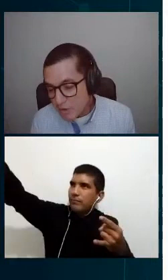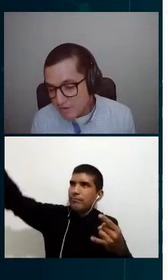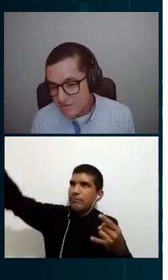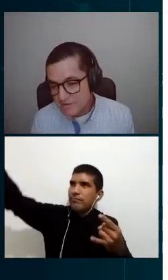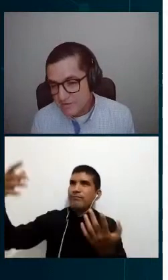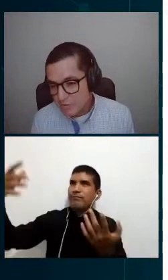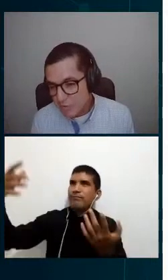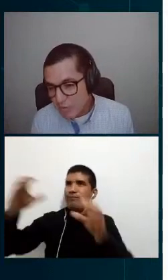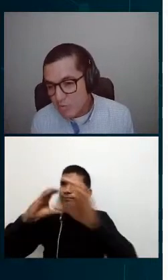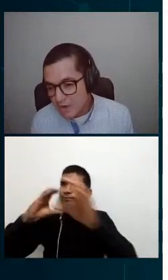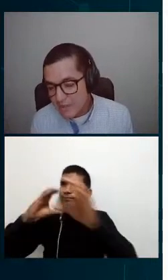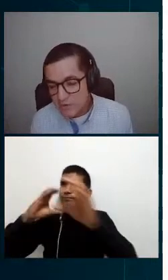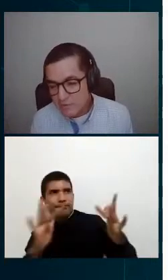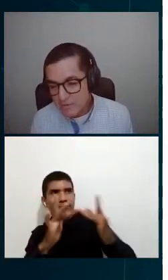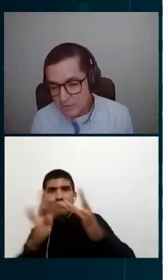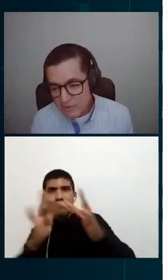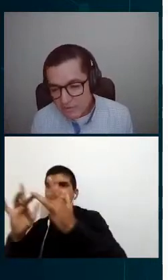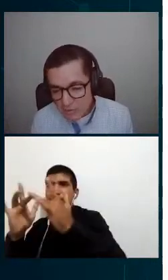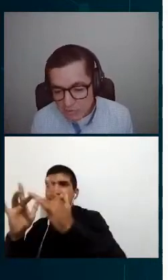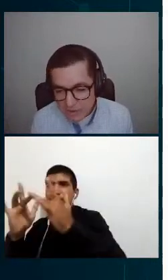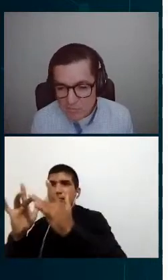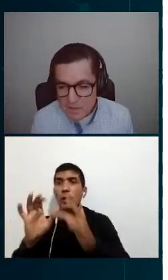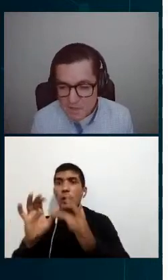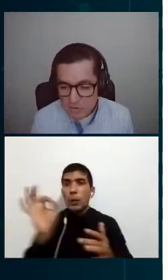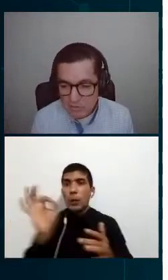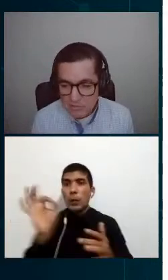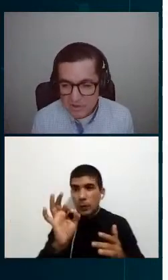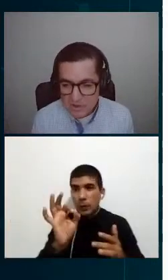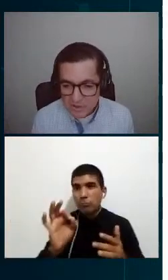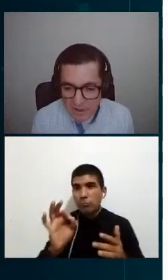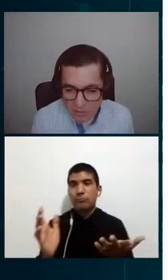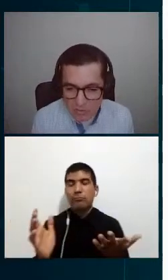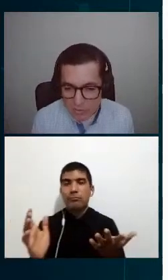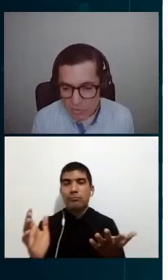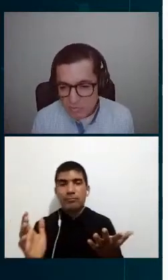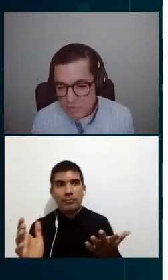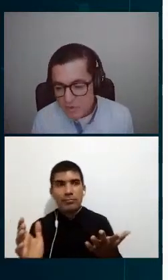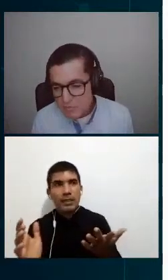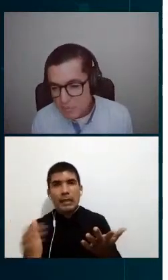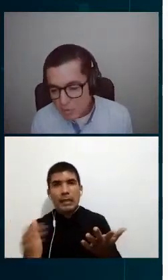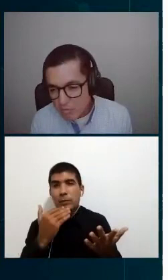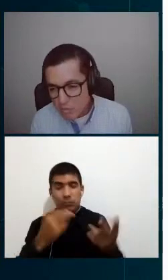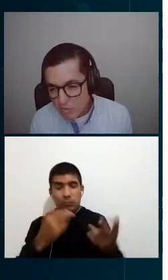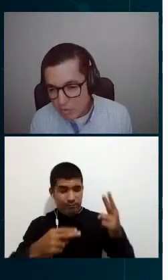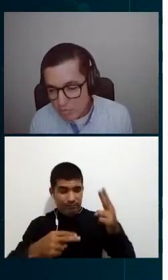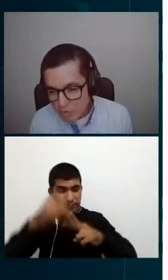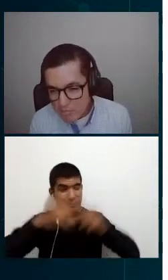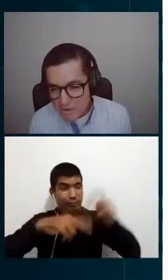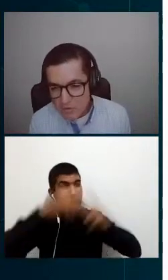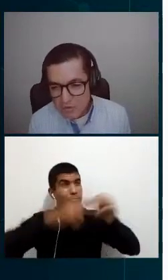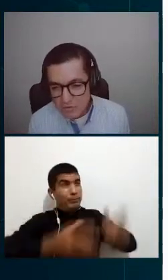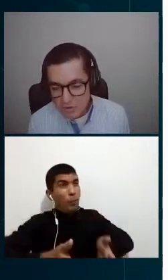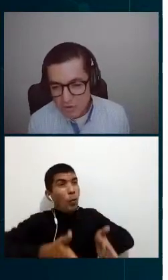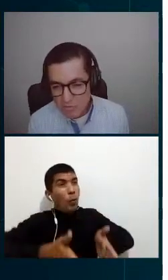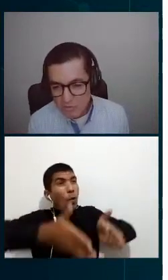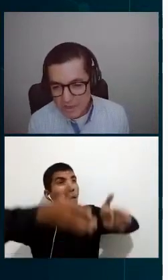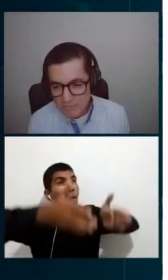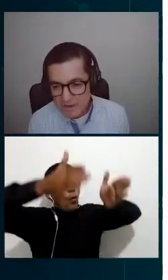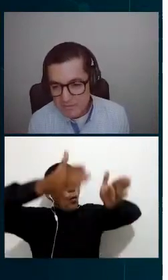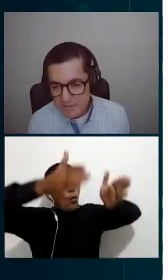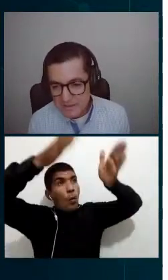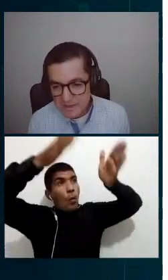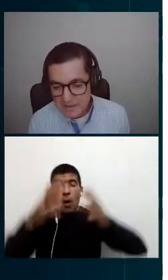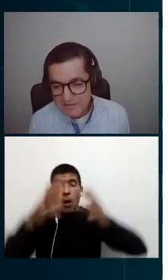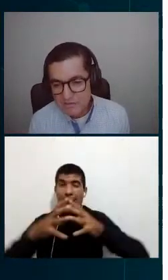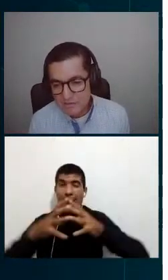medidores como radio repetidores o usar un medidor ya no solo como un medidor como